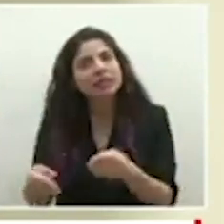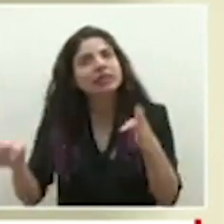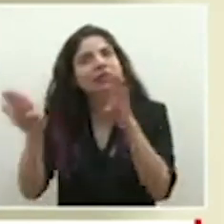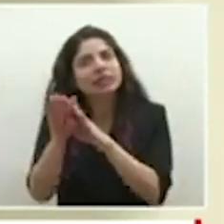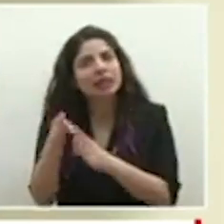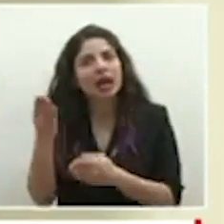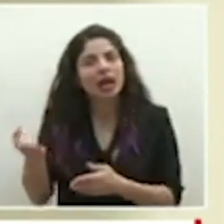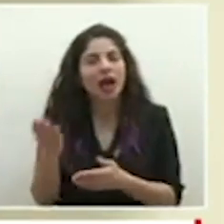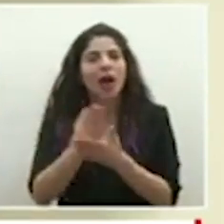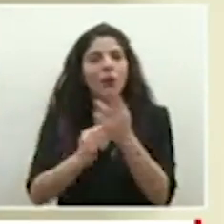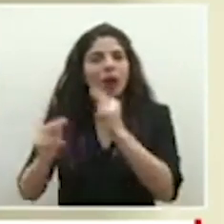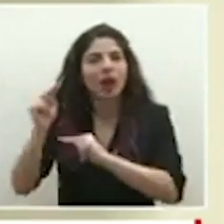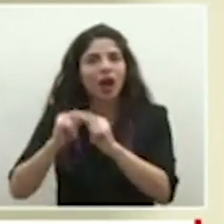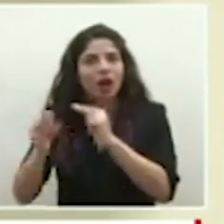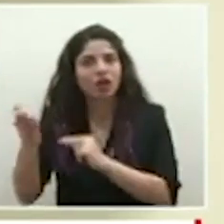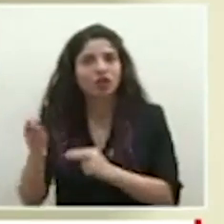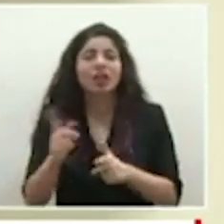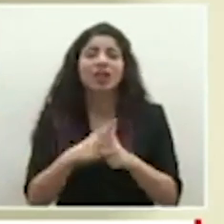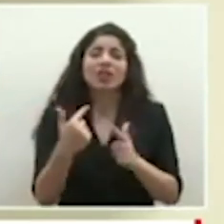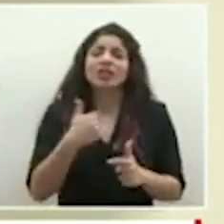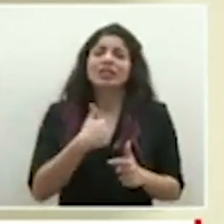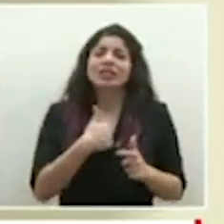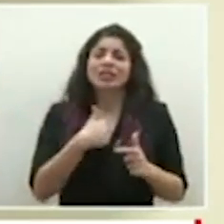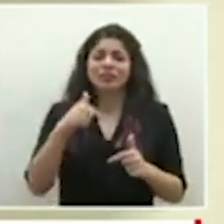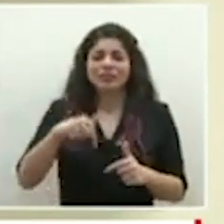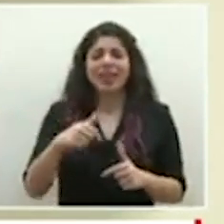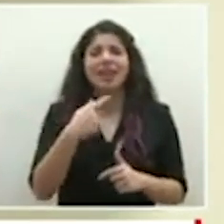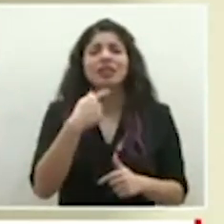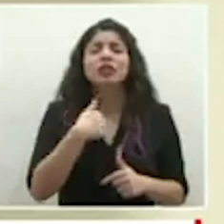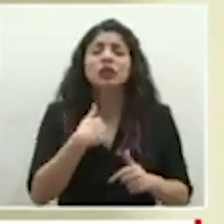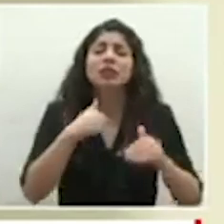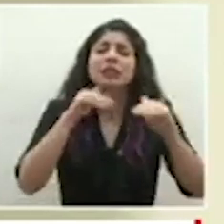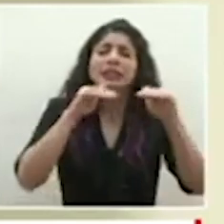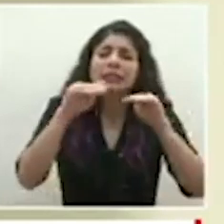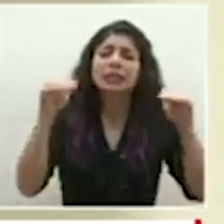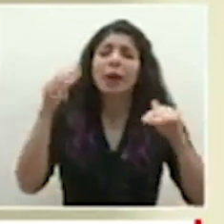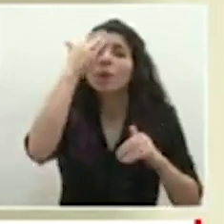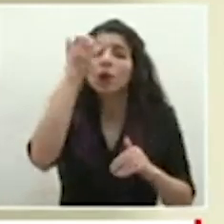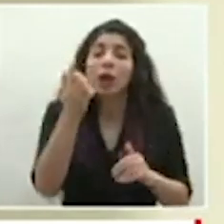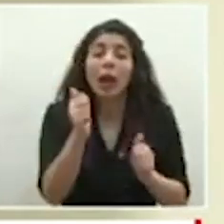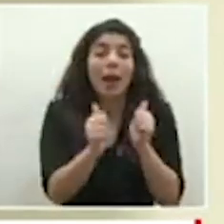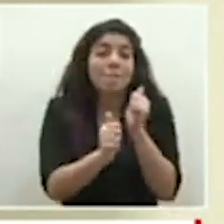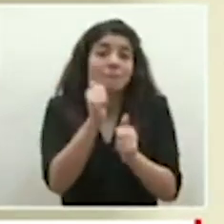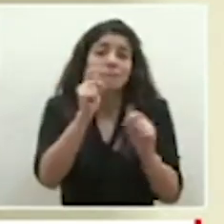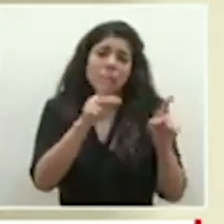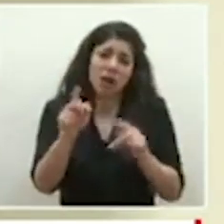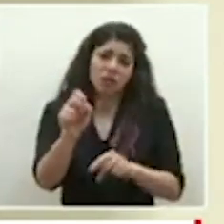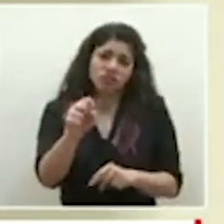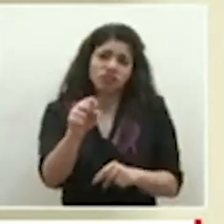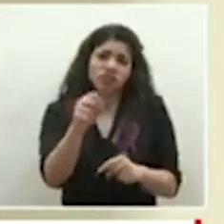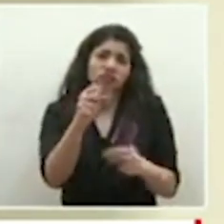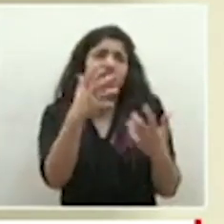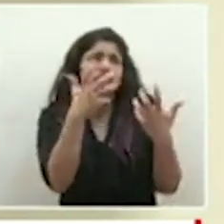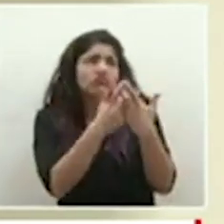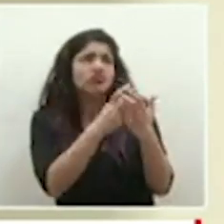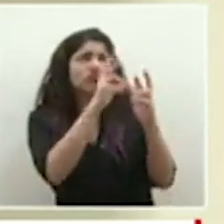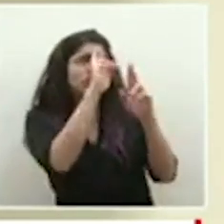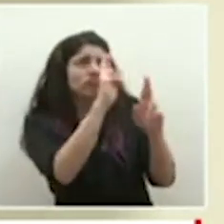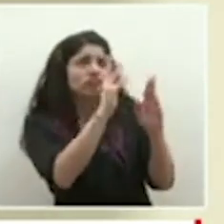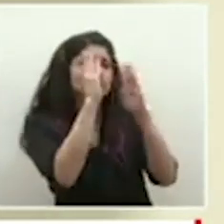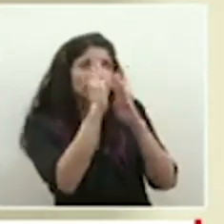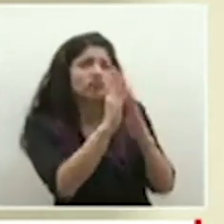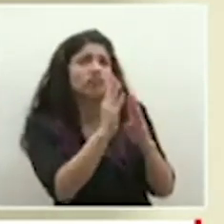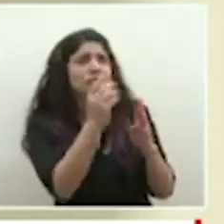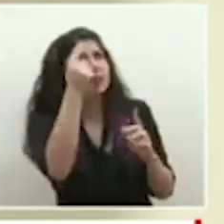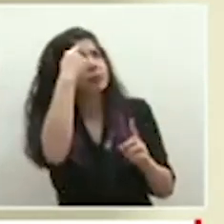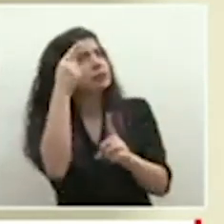vuelvo a indicar aquí que yo estoy haciendo ese llamado porque la mayoría de la población sí está alineada y estamos en esa misión de